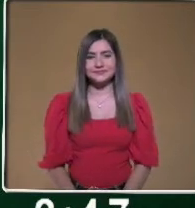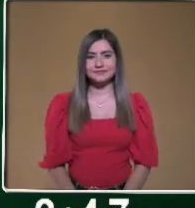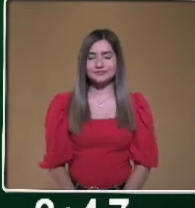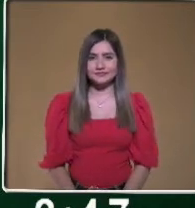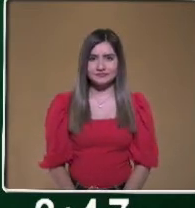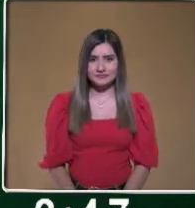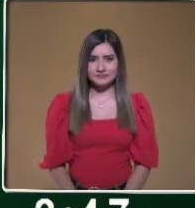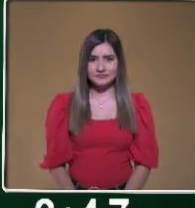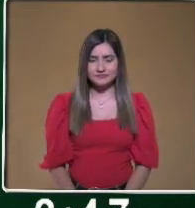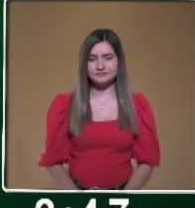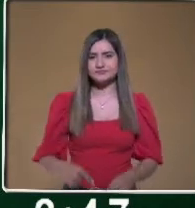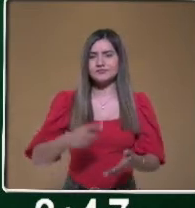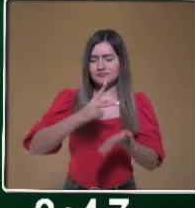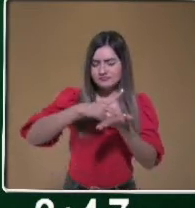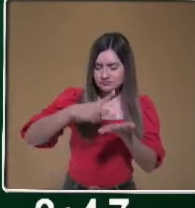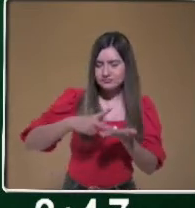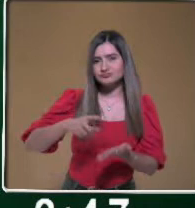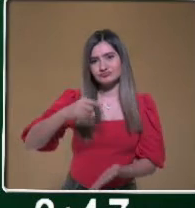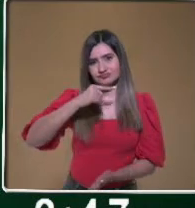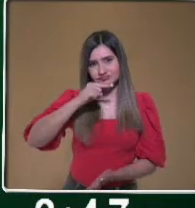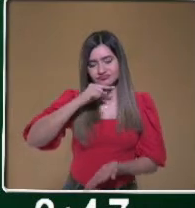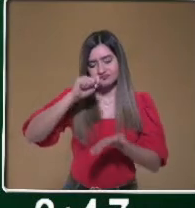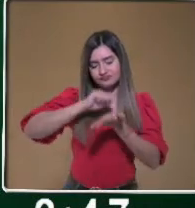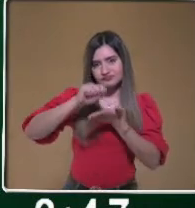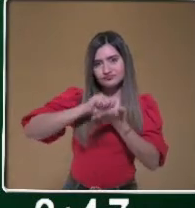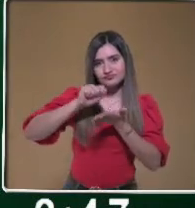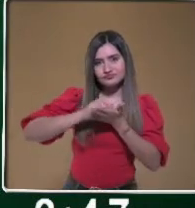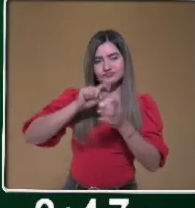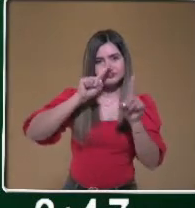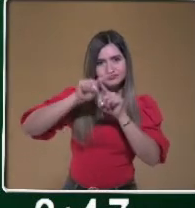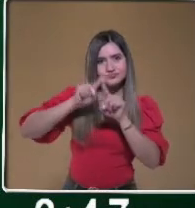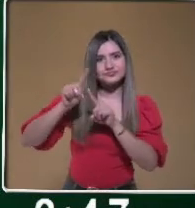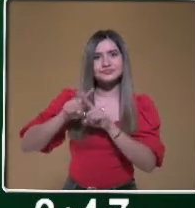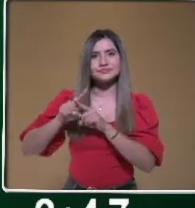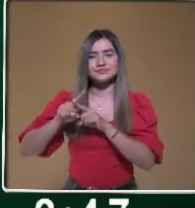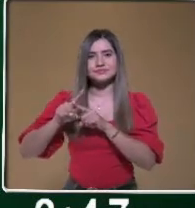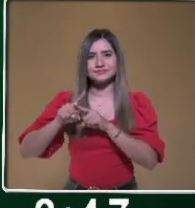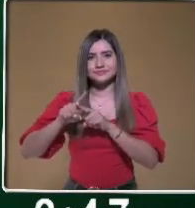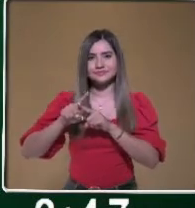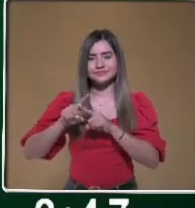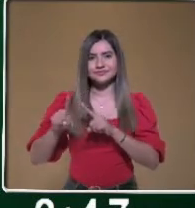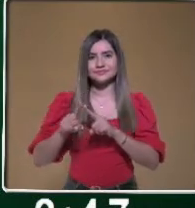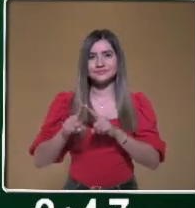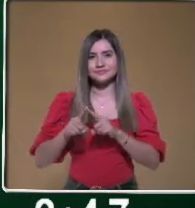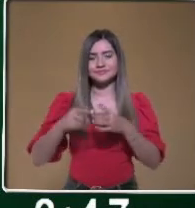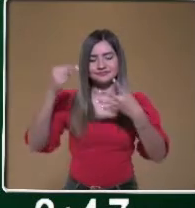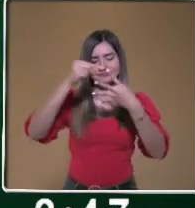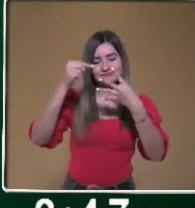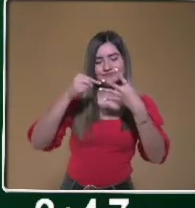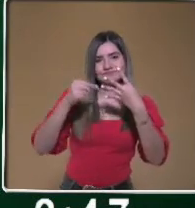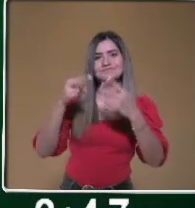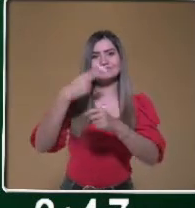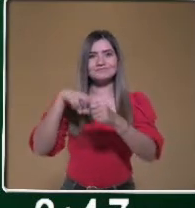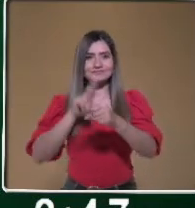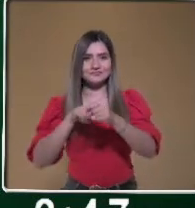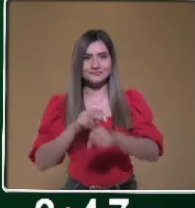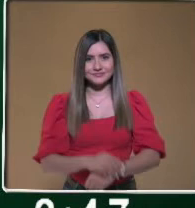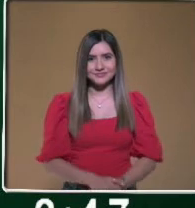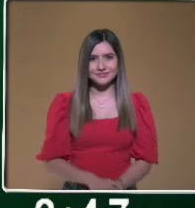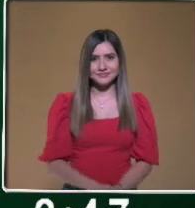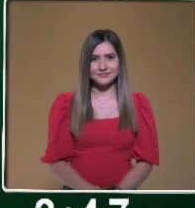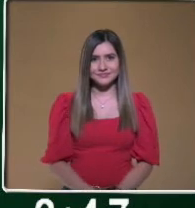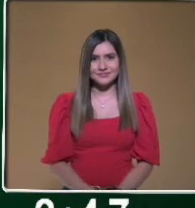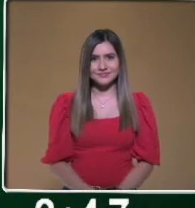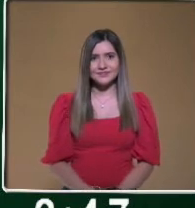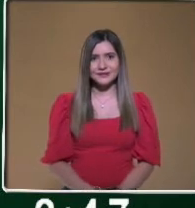alguna pluma, algún lápiz para tomar notas sobre las diferencias en los tipos de recursos que podemos encontrar. Y, bueno,